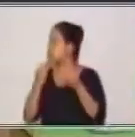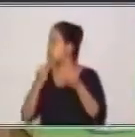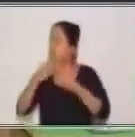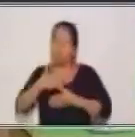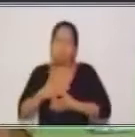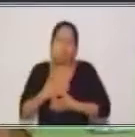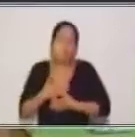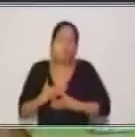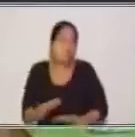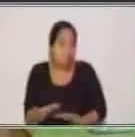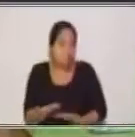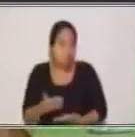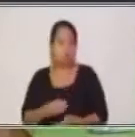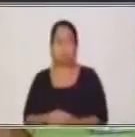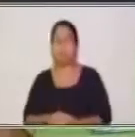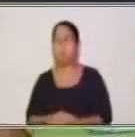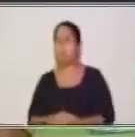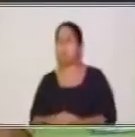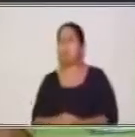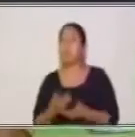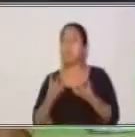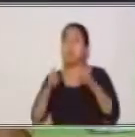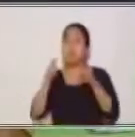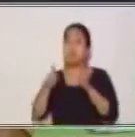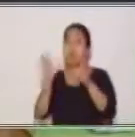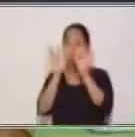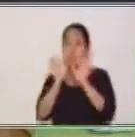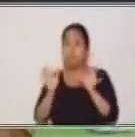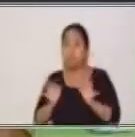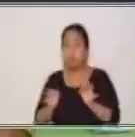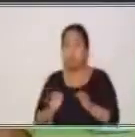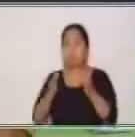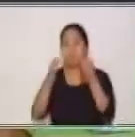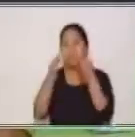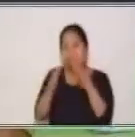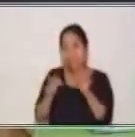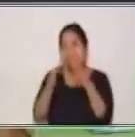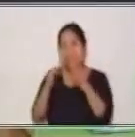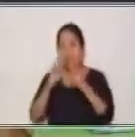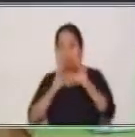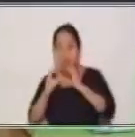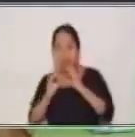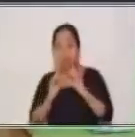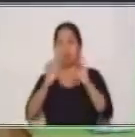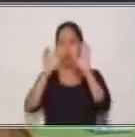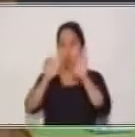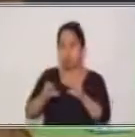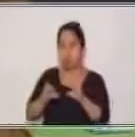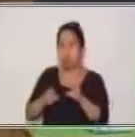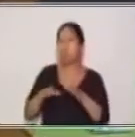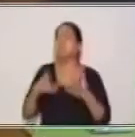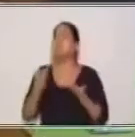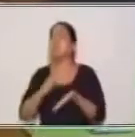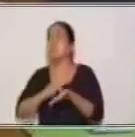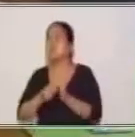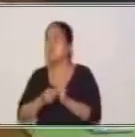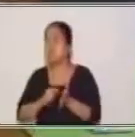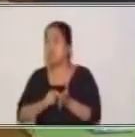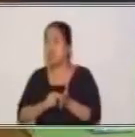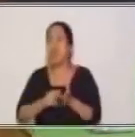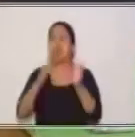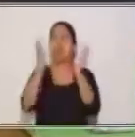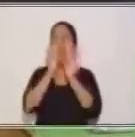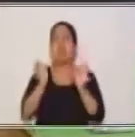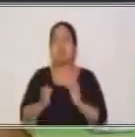Pues esto es parte de las formas de tratamiento. Y las formas de tratamiento se refieren a la manera en cómo